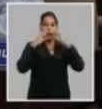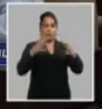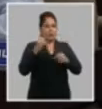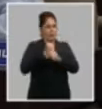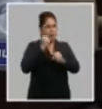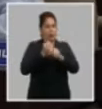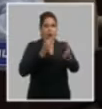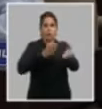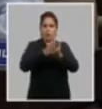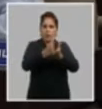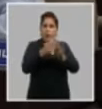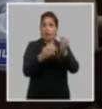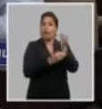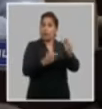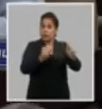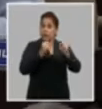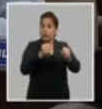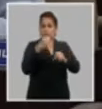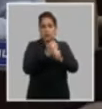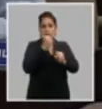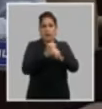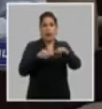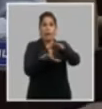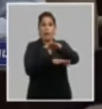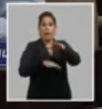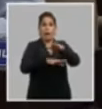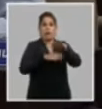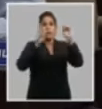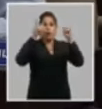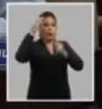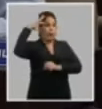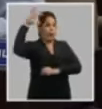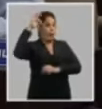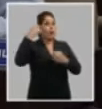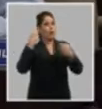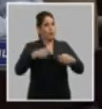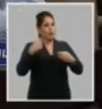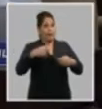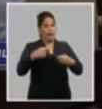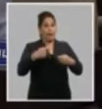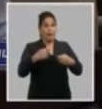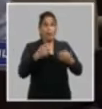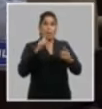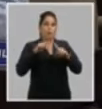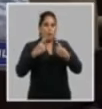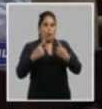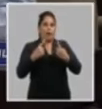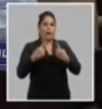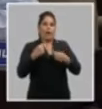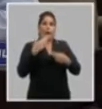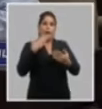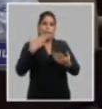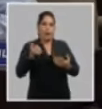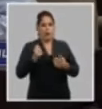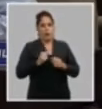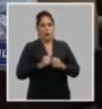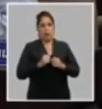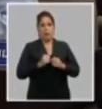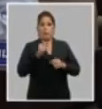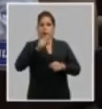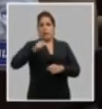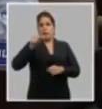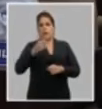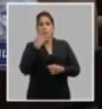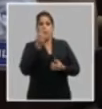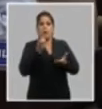como nosotros vamos a seguir fortaleciendo el trabajo político ideológico como nosotros vamos a seguir haciendo que sea atractivo para las